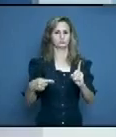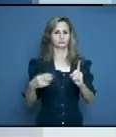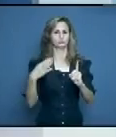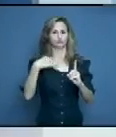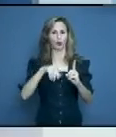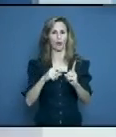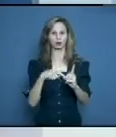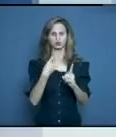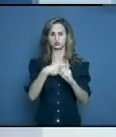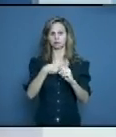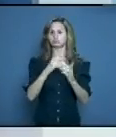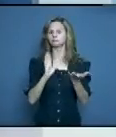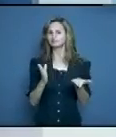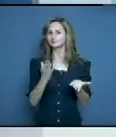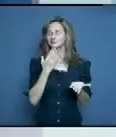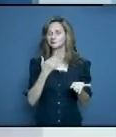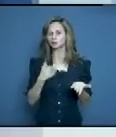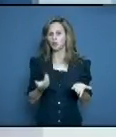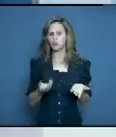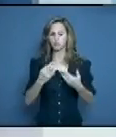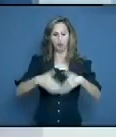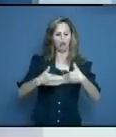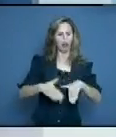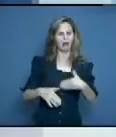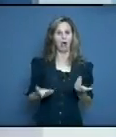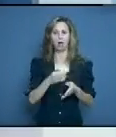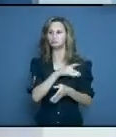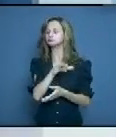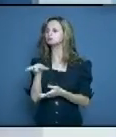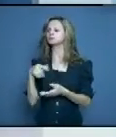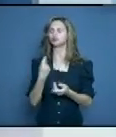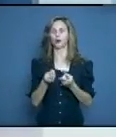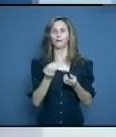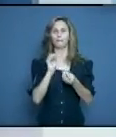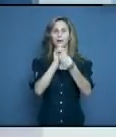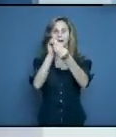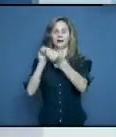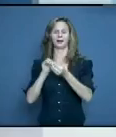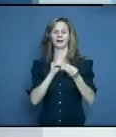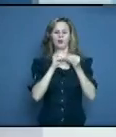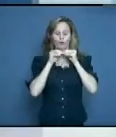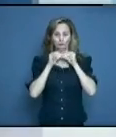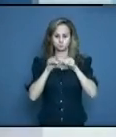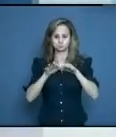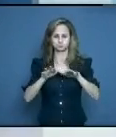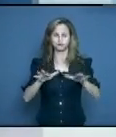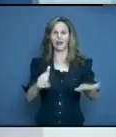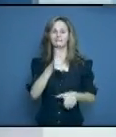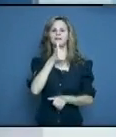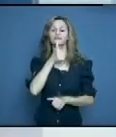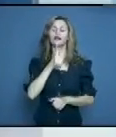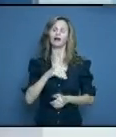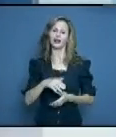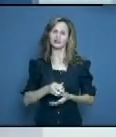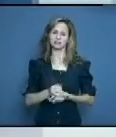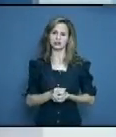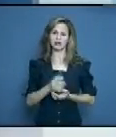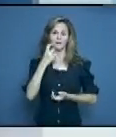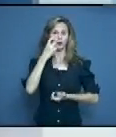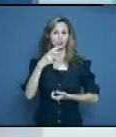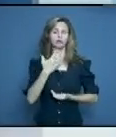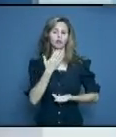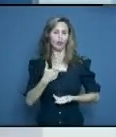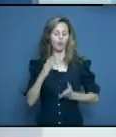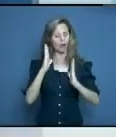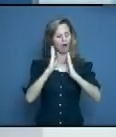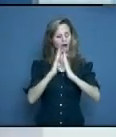y estoy suelto y estoy fuera y estoy caminando por las que estoy diseminando, lo importante es todo ese contacto tenerlo, ¿dónde? en su casa